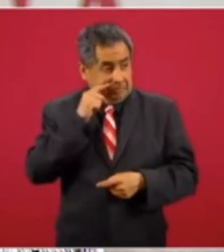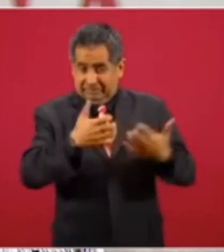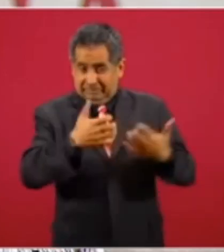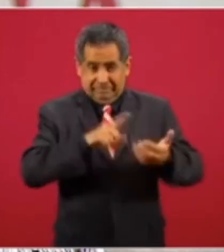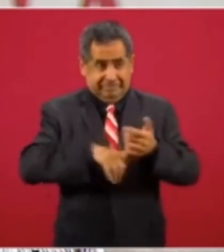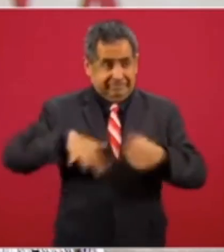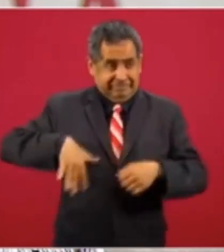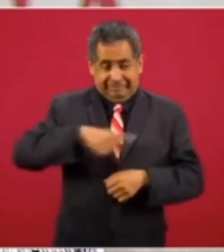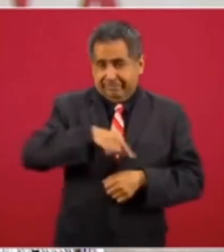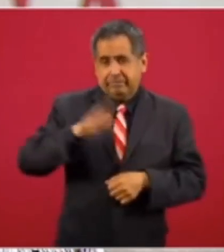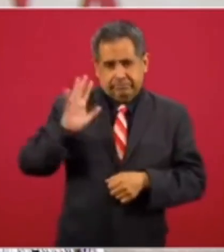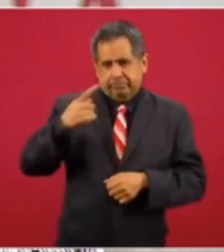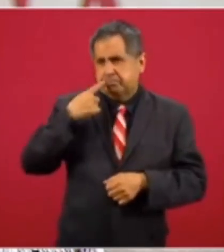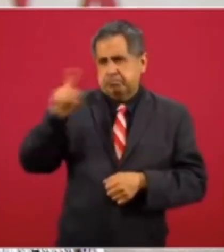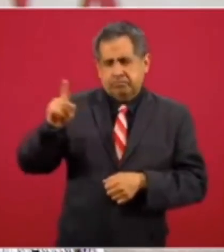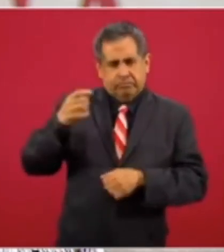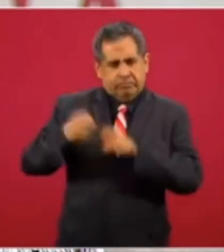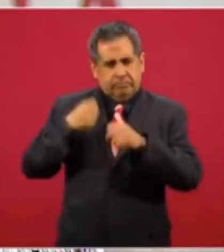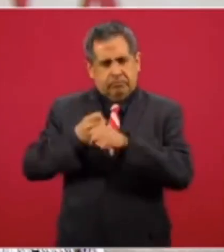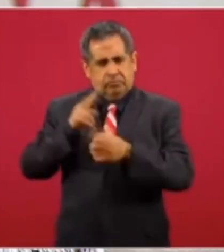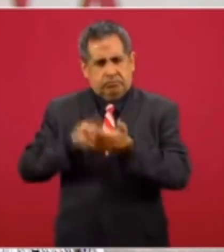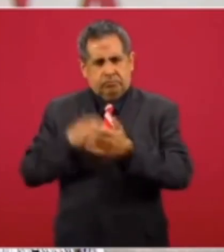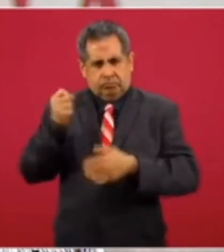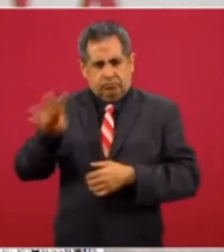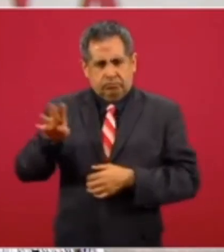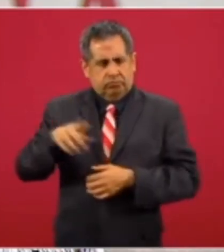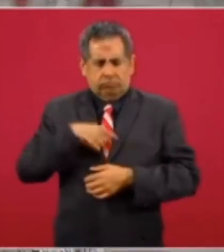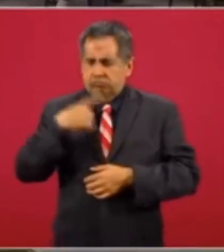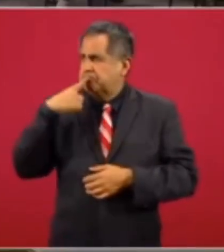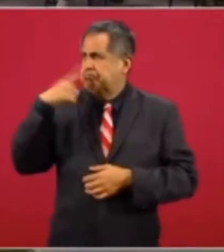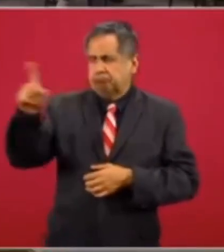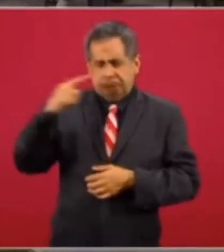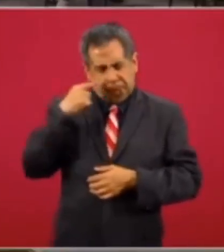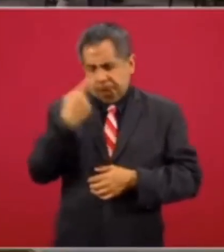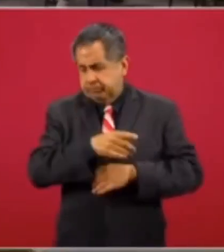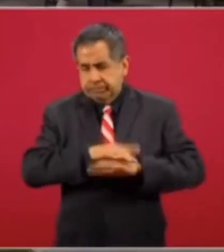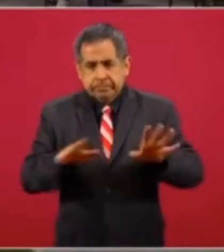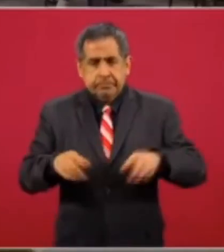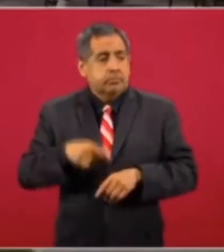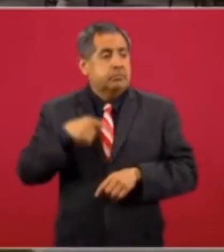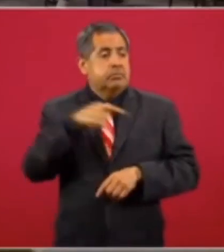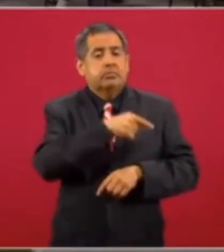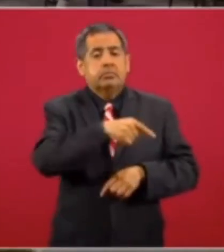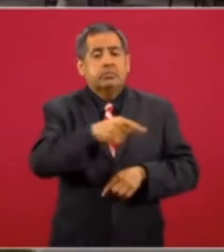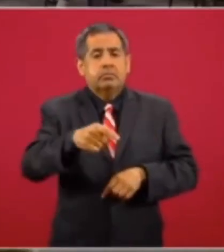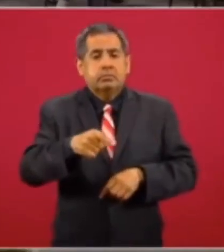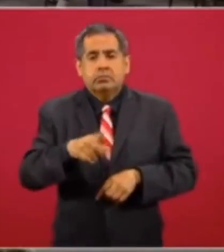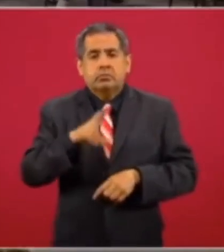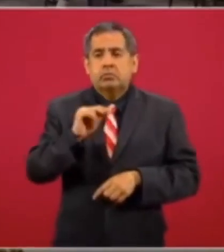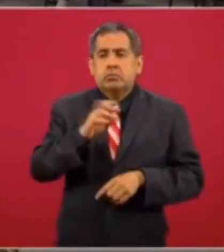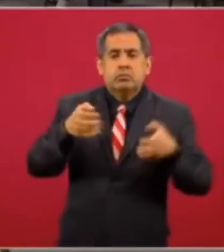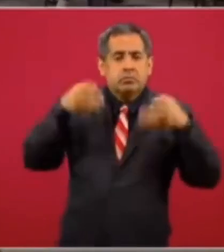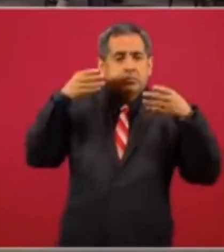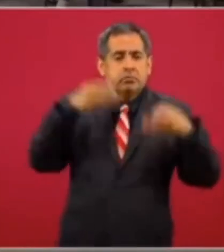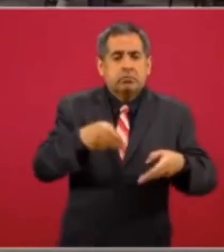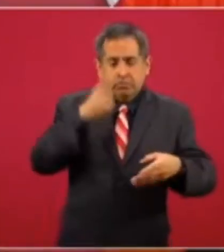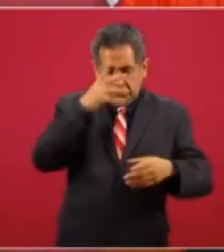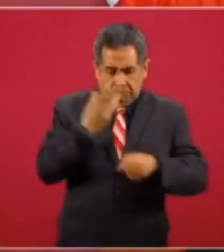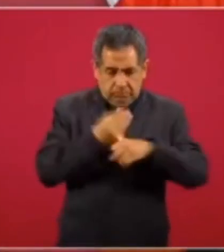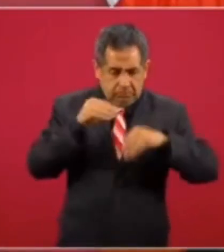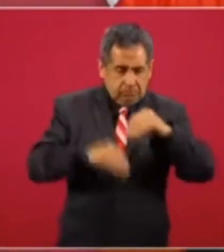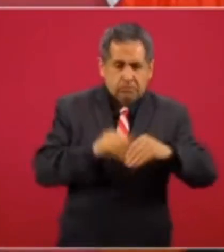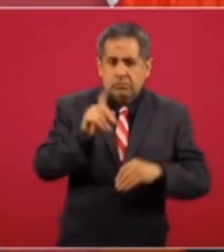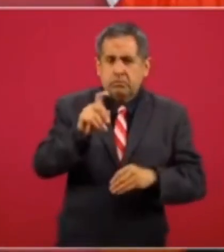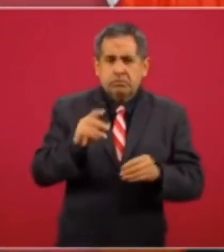estas demandadas en dos mil diecinueve ya en esta administración se dedican actividades ajenas a la instalación de este tipo de